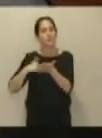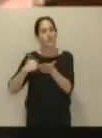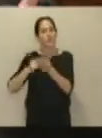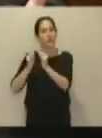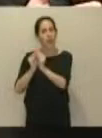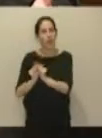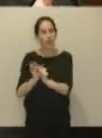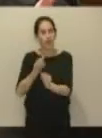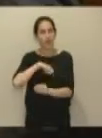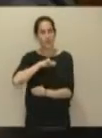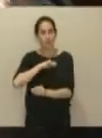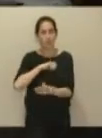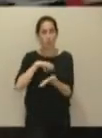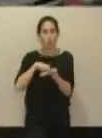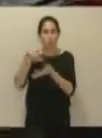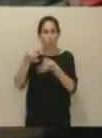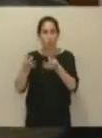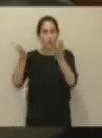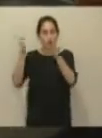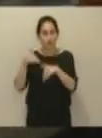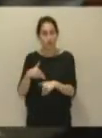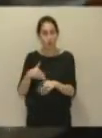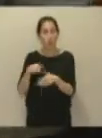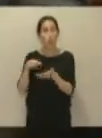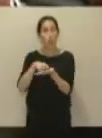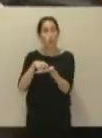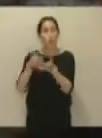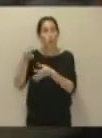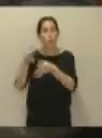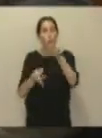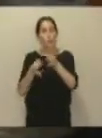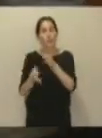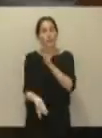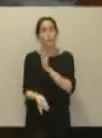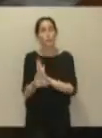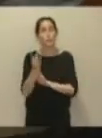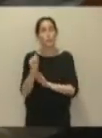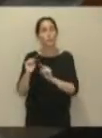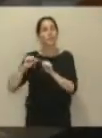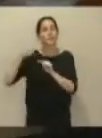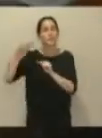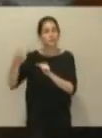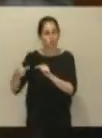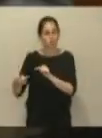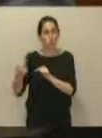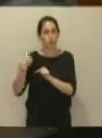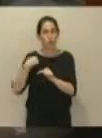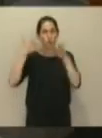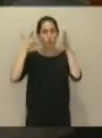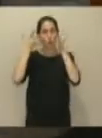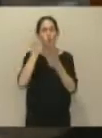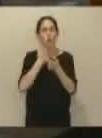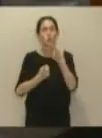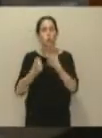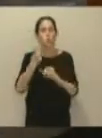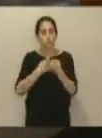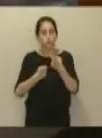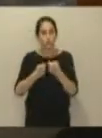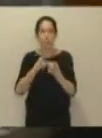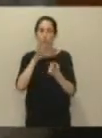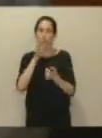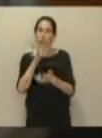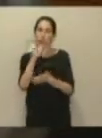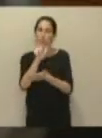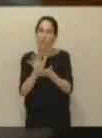que despejaba cualquier duda jurídica. Las dudas jurídicas las introdujo después, a posteriori, el consejo consultivo, haciendo un